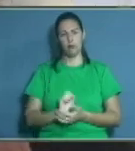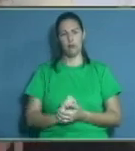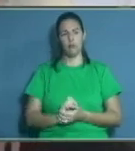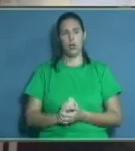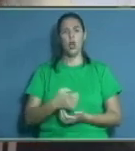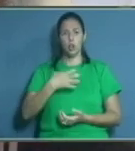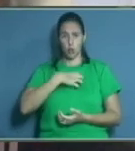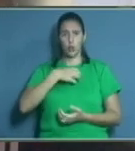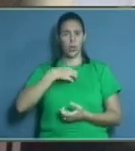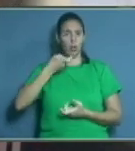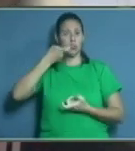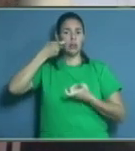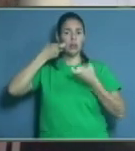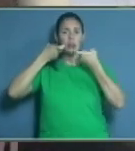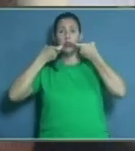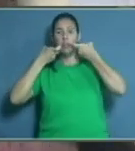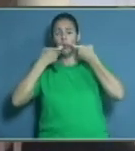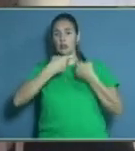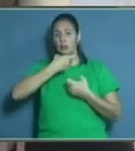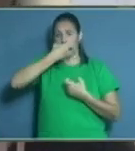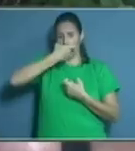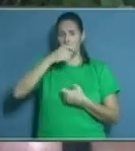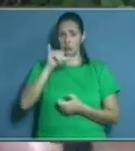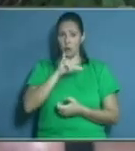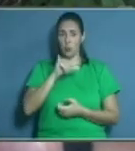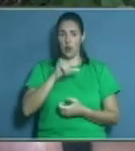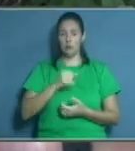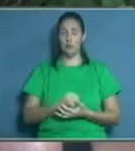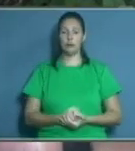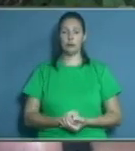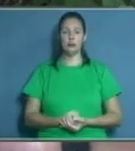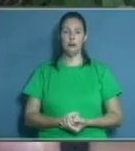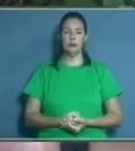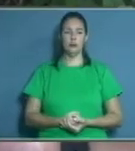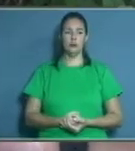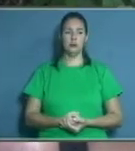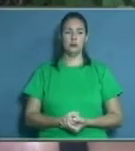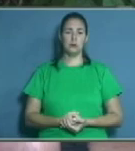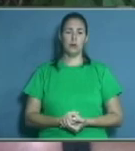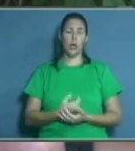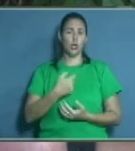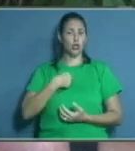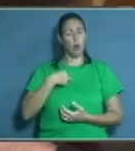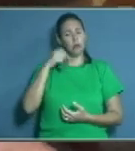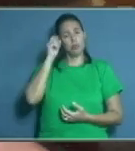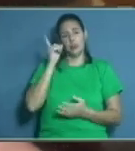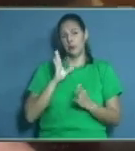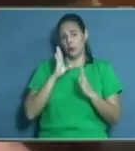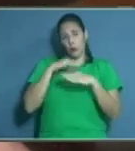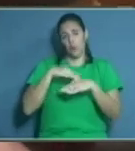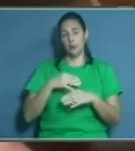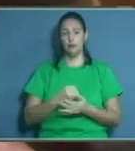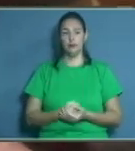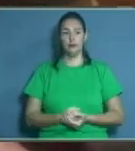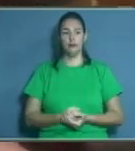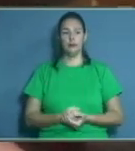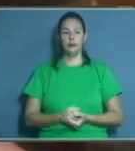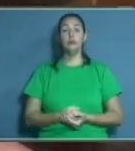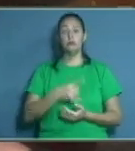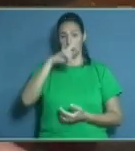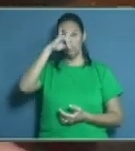tengo, tengo un gancho aquí y aquí y aquí abajo. ¿Es posible? Yo no tengo la experiencia esa. Sí, cómo no,